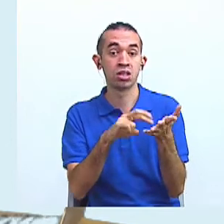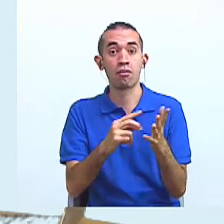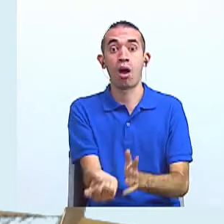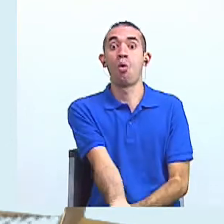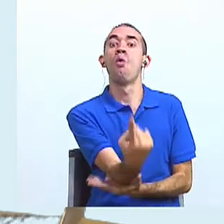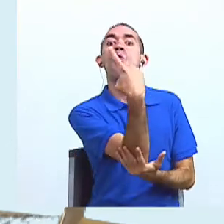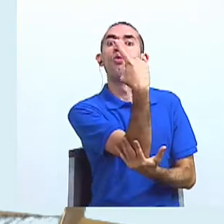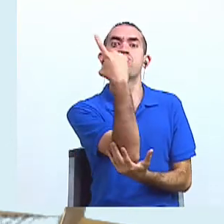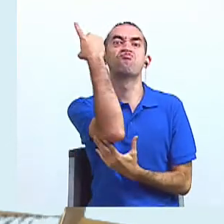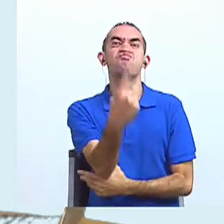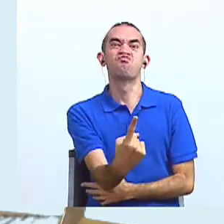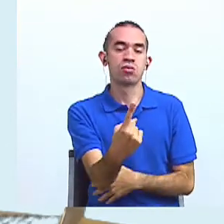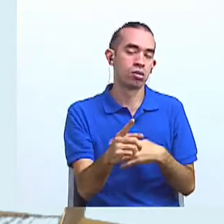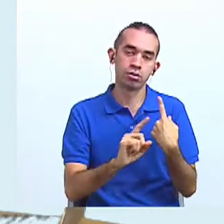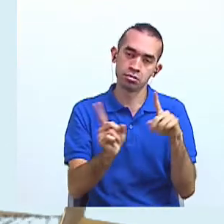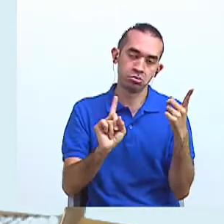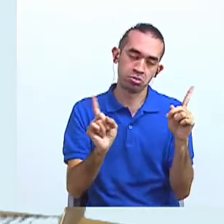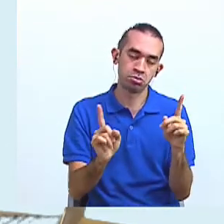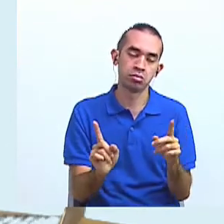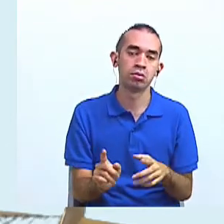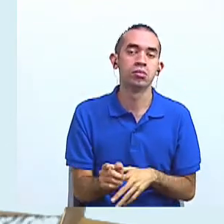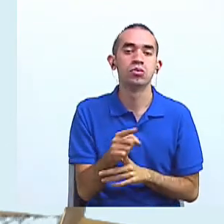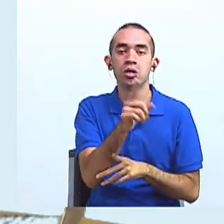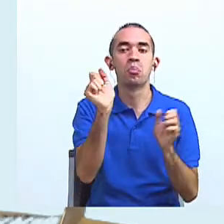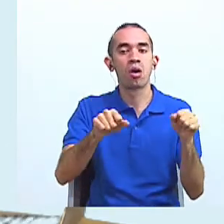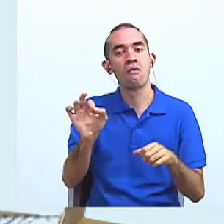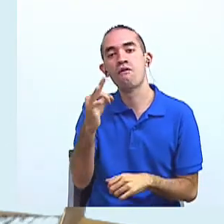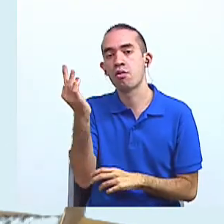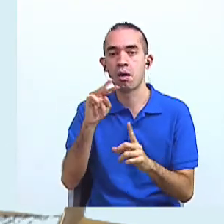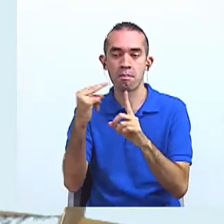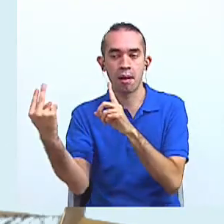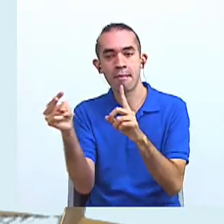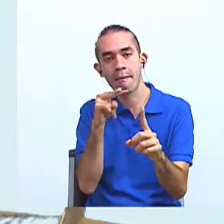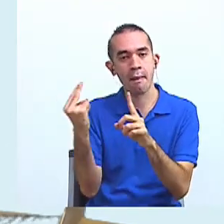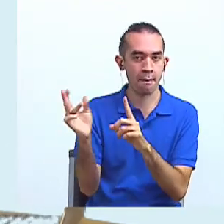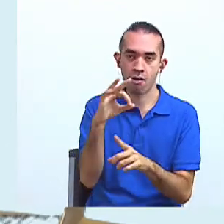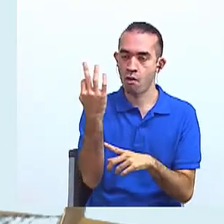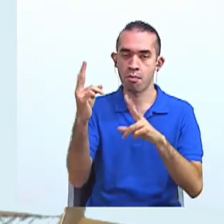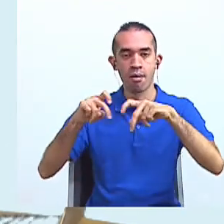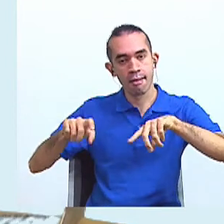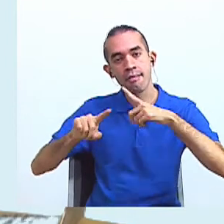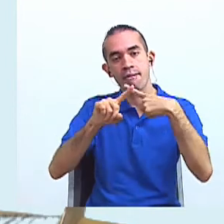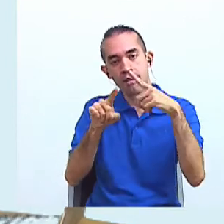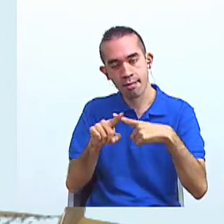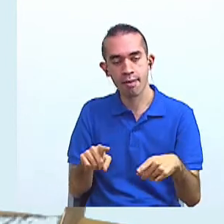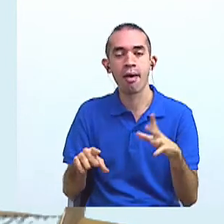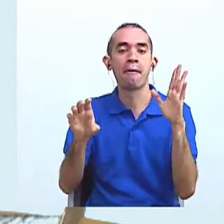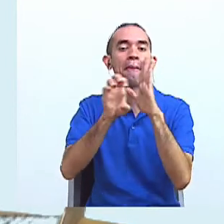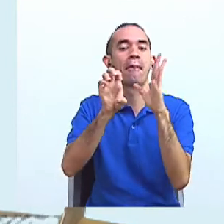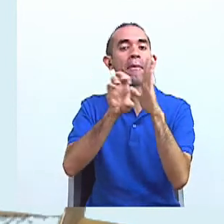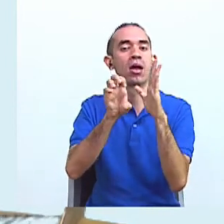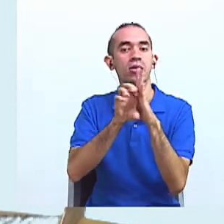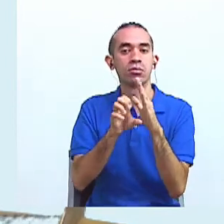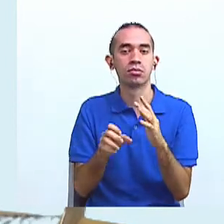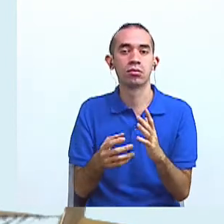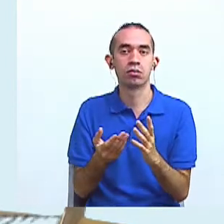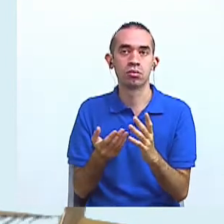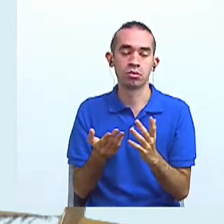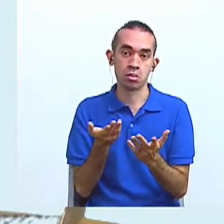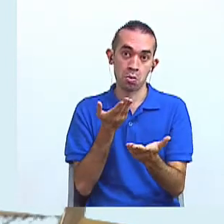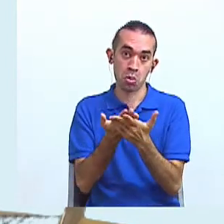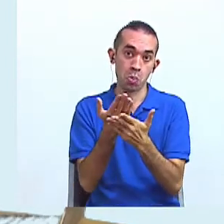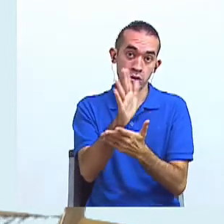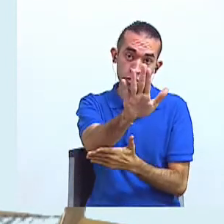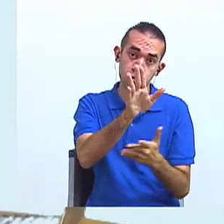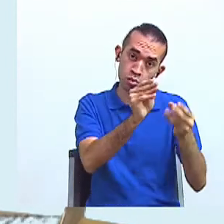Ustedes podrían acercarse a esos textos literarios de otras maneras. Claro. Por ejemplo, con las propuestas que sus